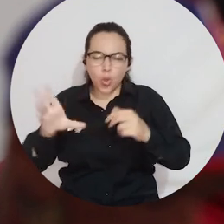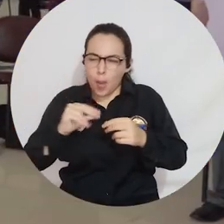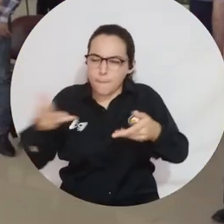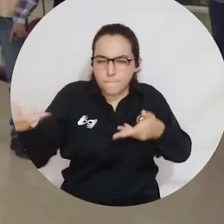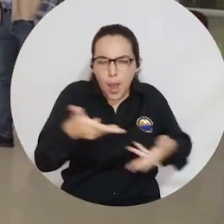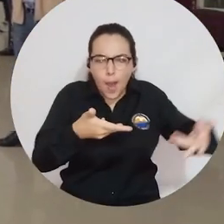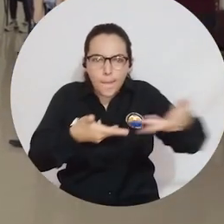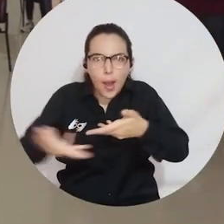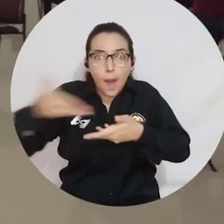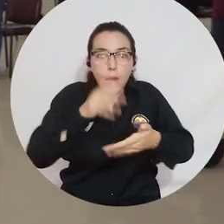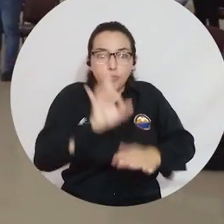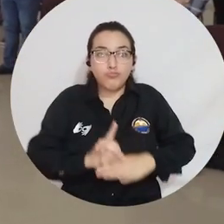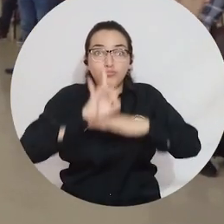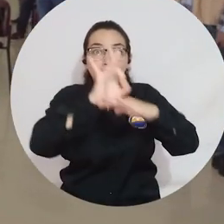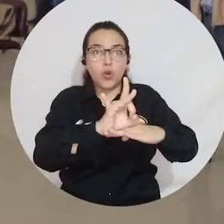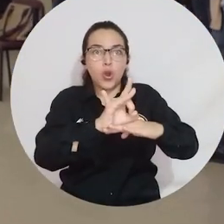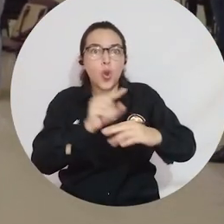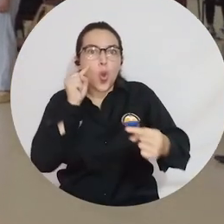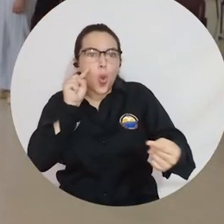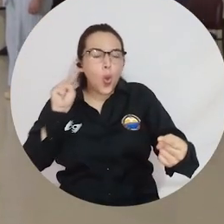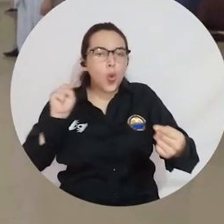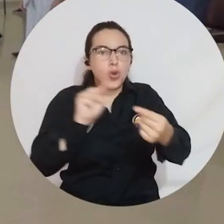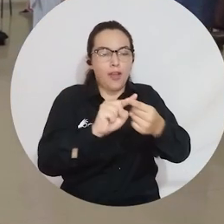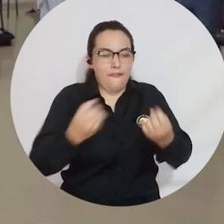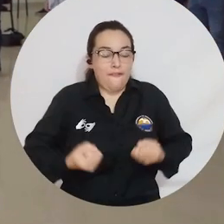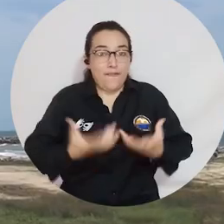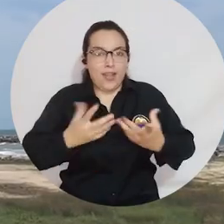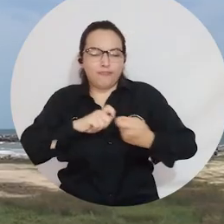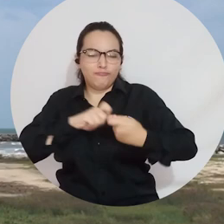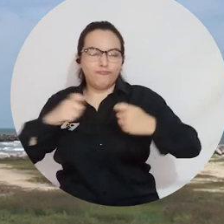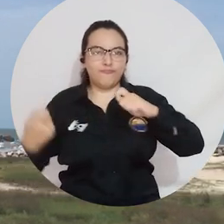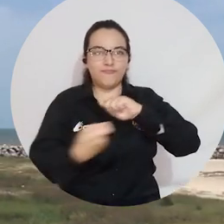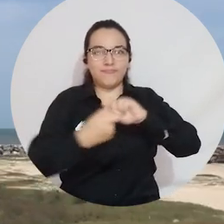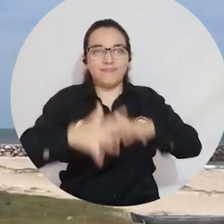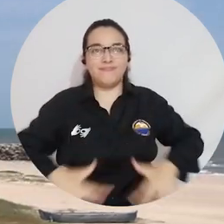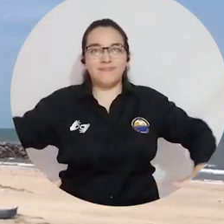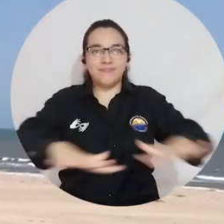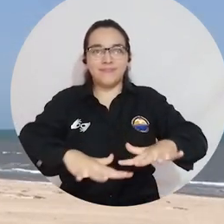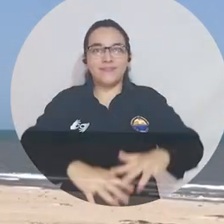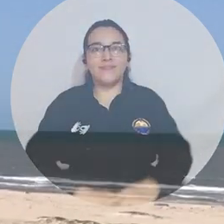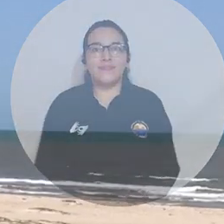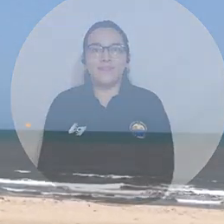consensuada un modelo de desarrollo que le apunte a la calidad de vida y la transformación territorial.